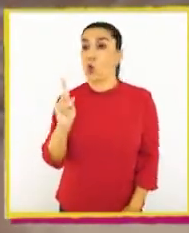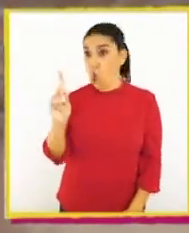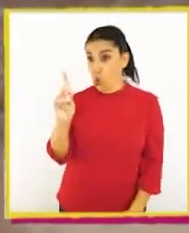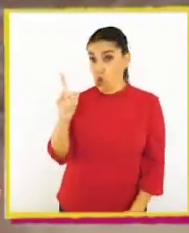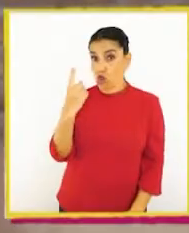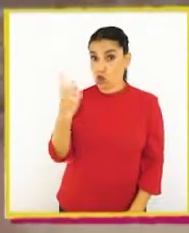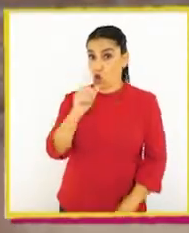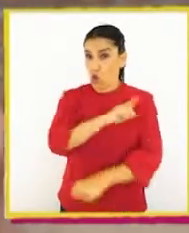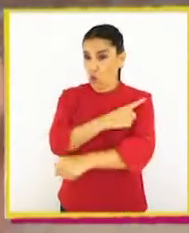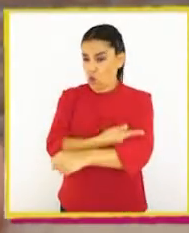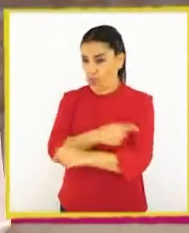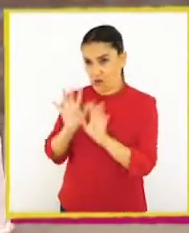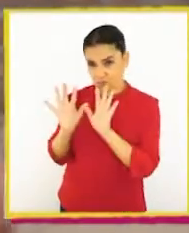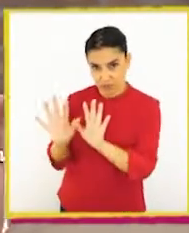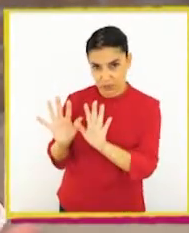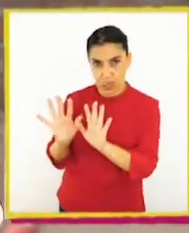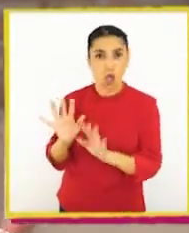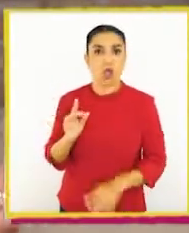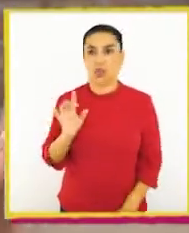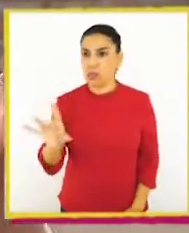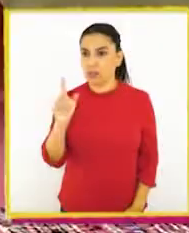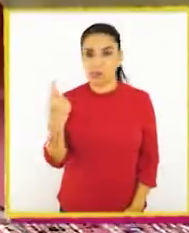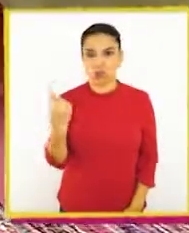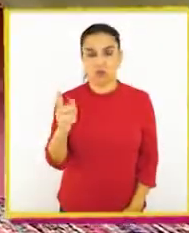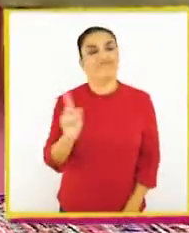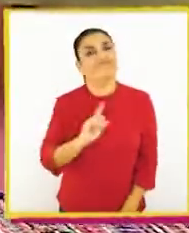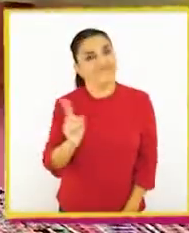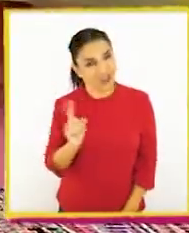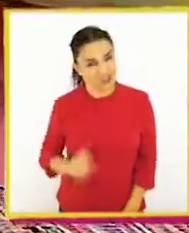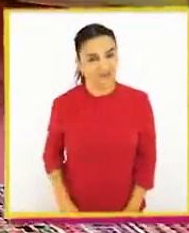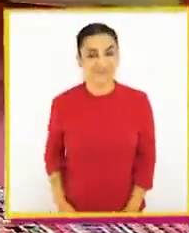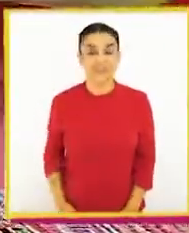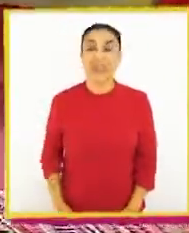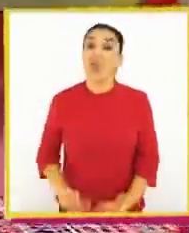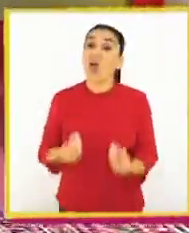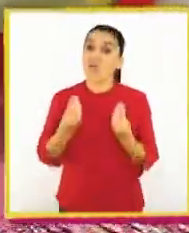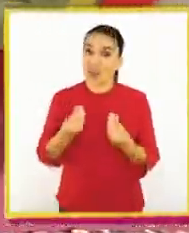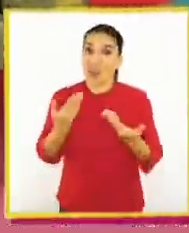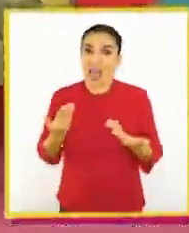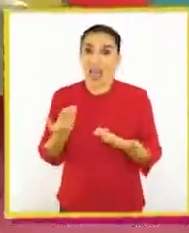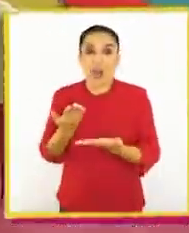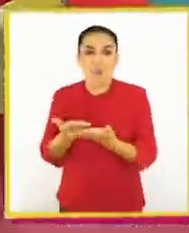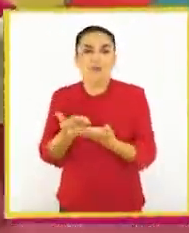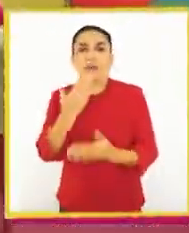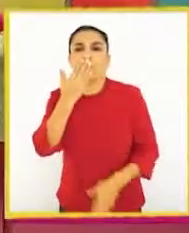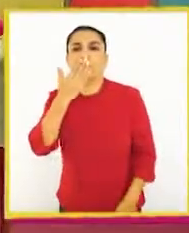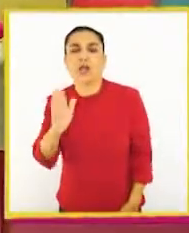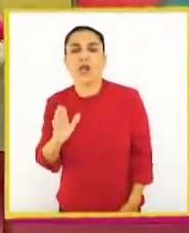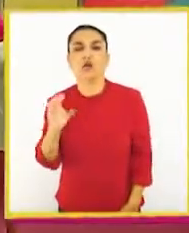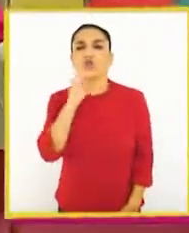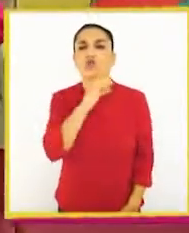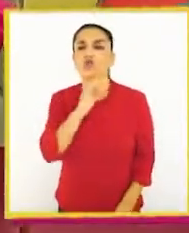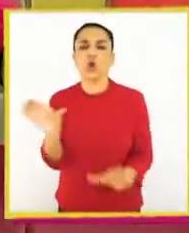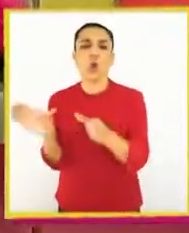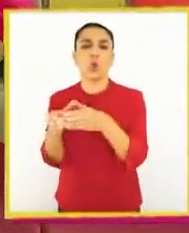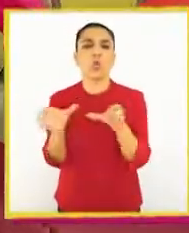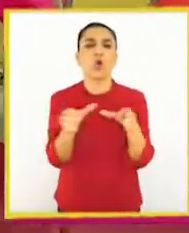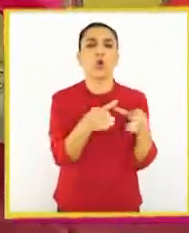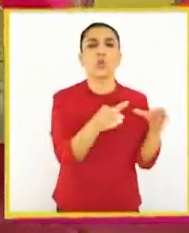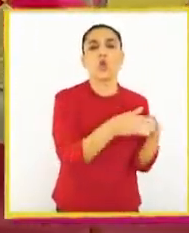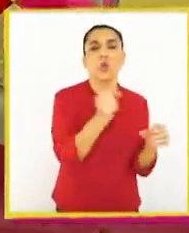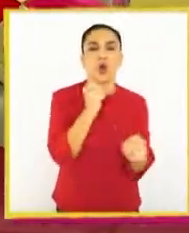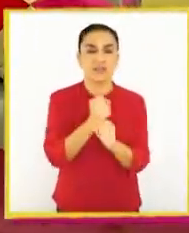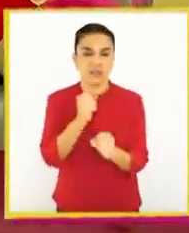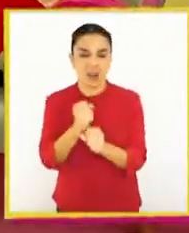tenga todo el poder y tome las decisiones por sí solo. ¡Ay, qué bueno! Y ahora, le propuse que mejor divida el curso en grupos de trabajo